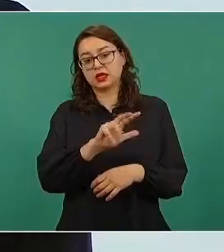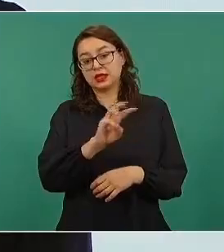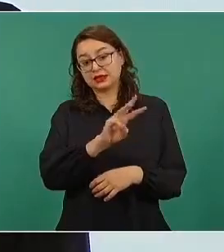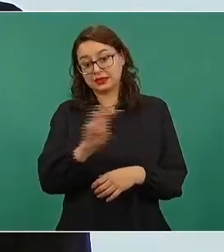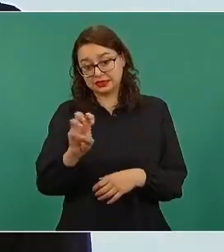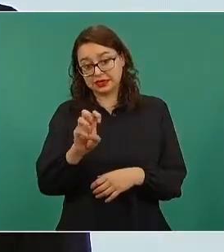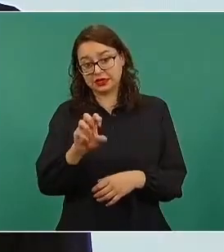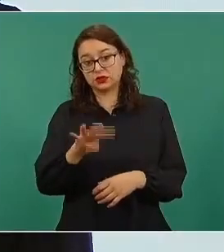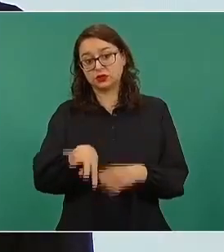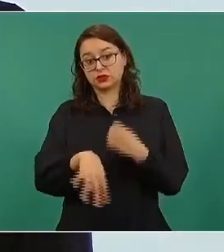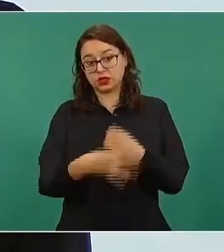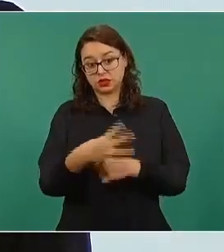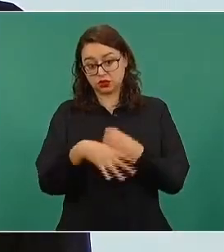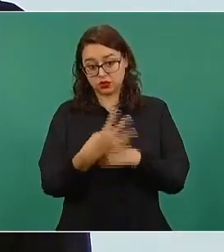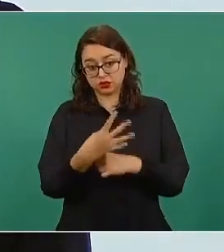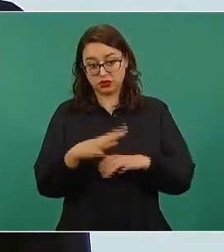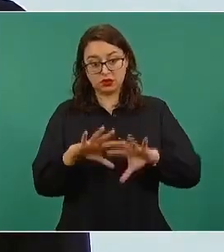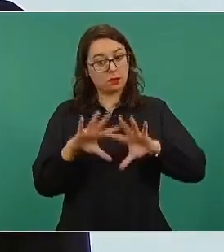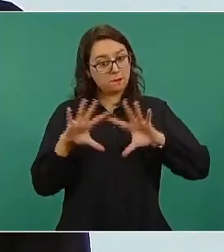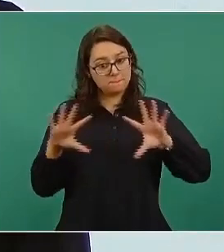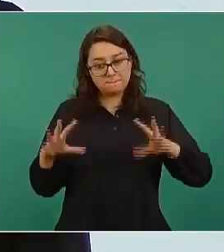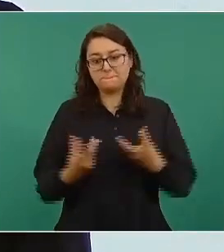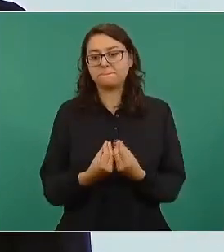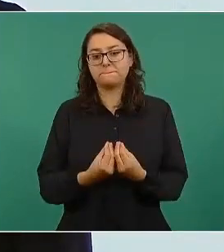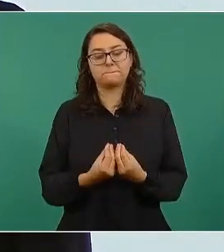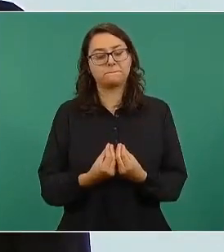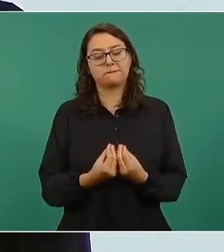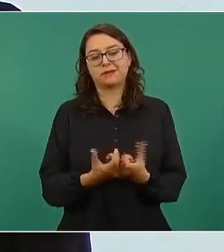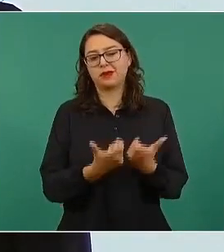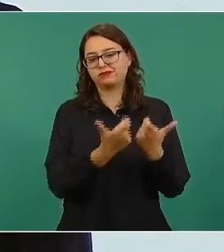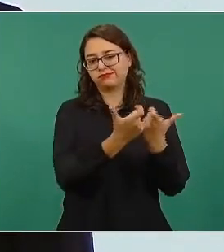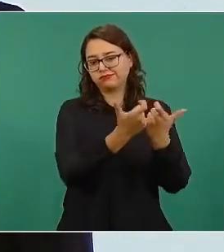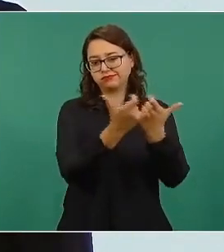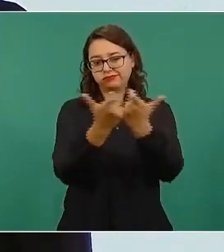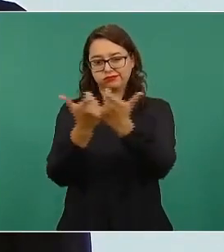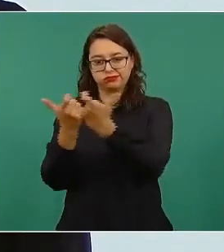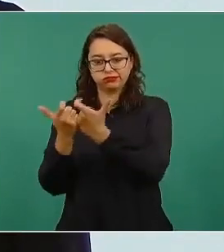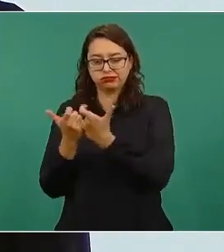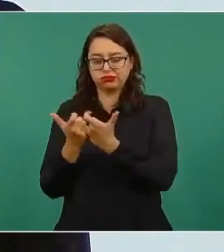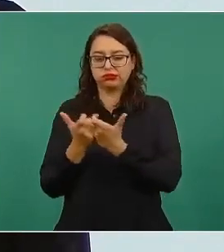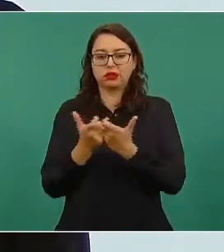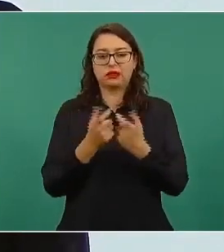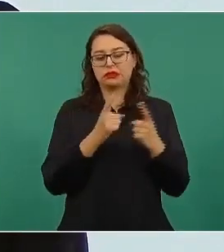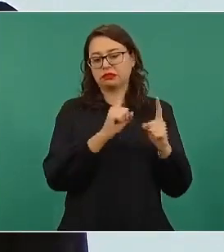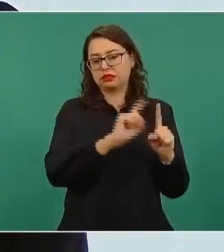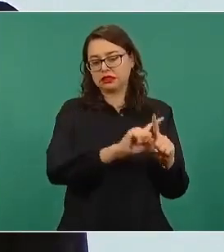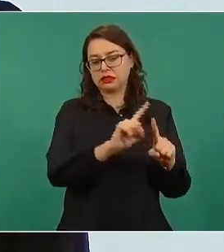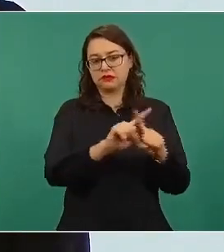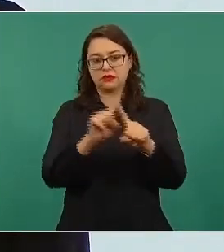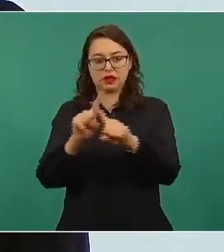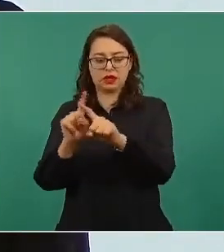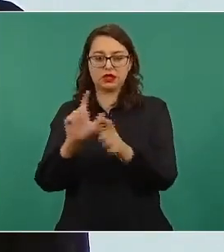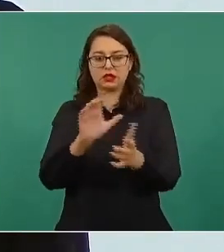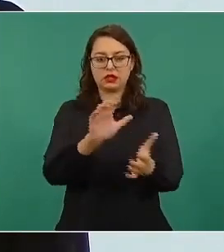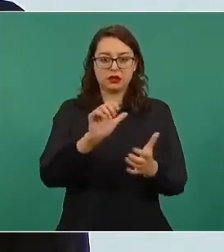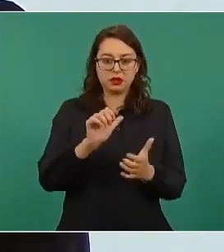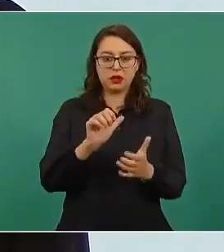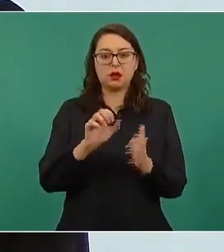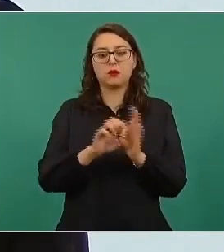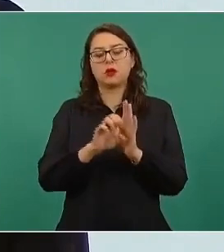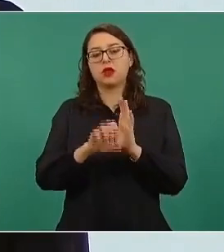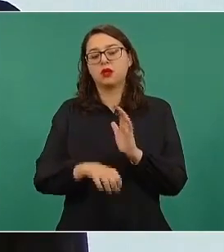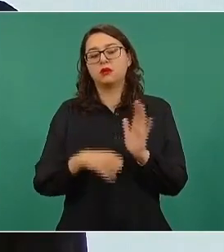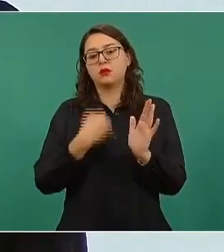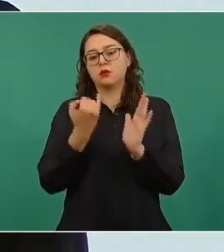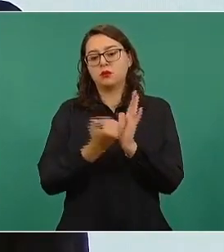todos, y hay distintos fondos vinculados, por ejemplo, a los incentivos específicos del IEPS,